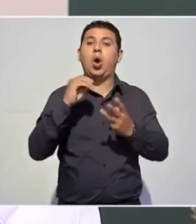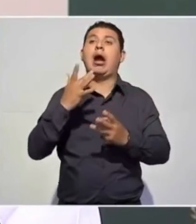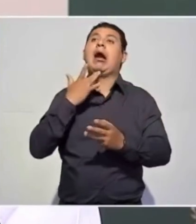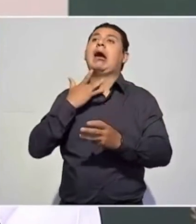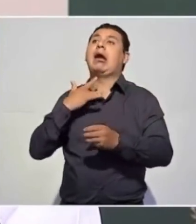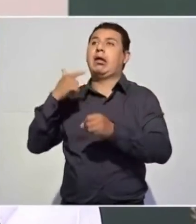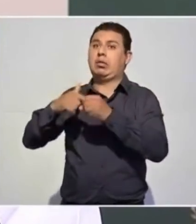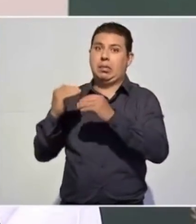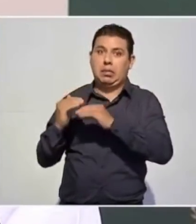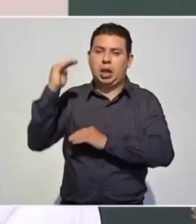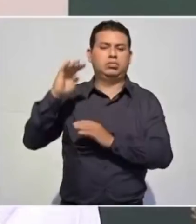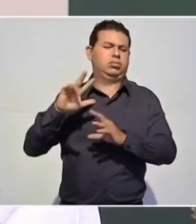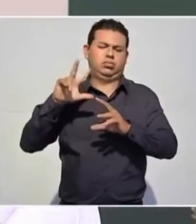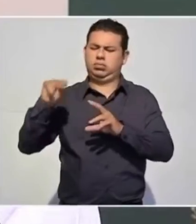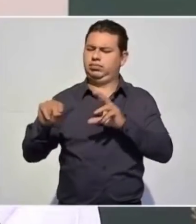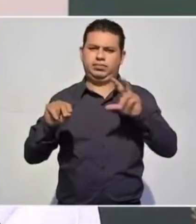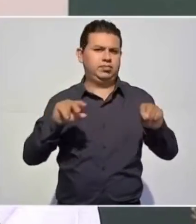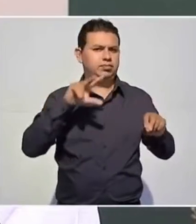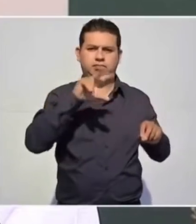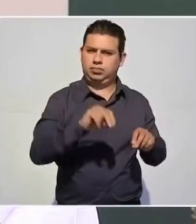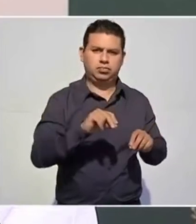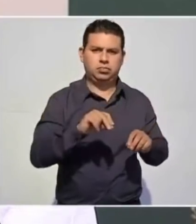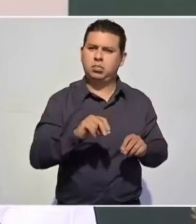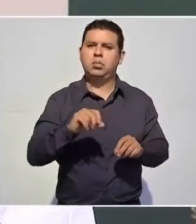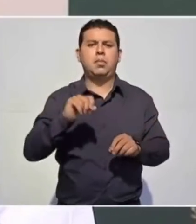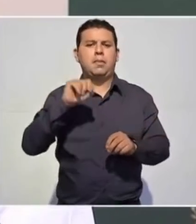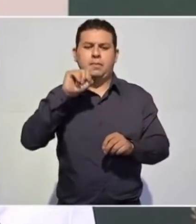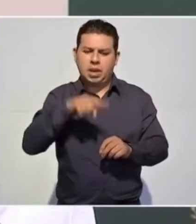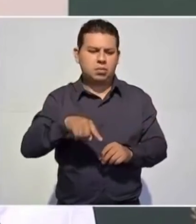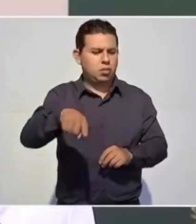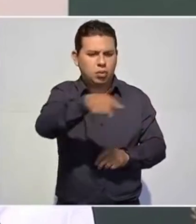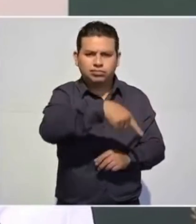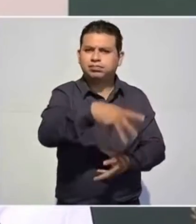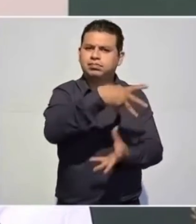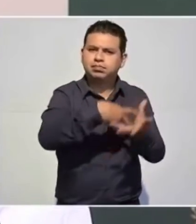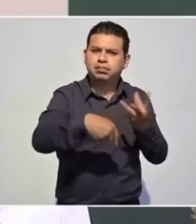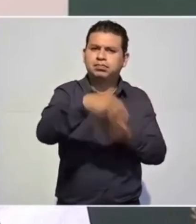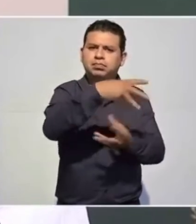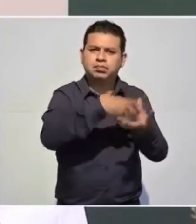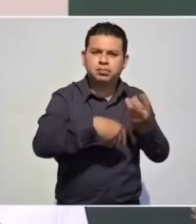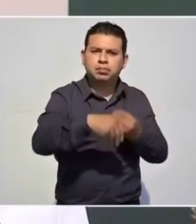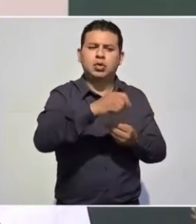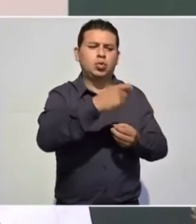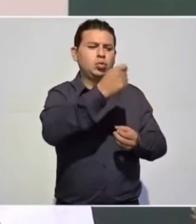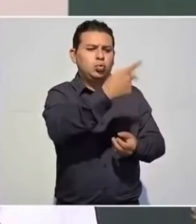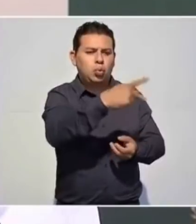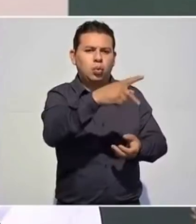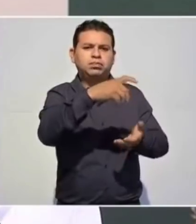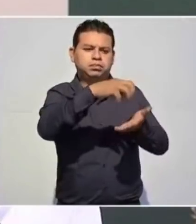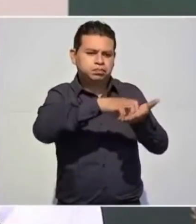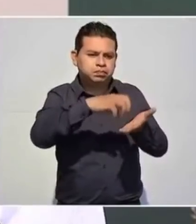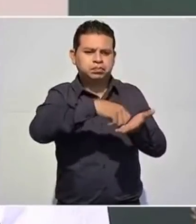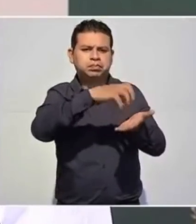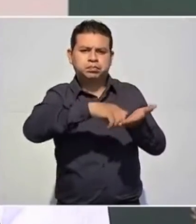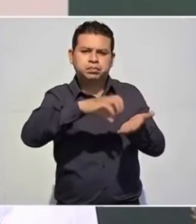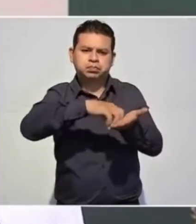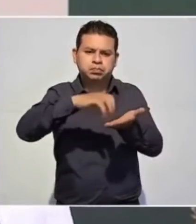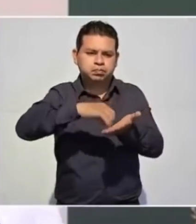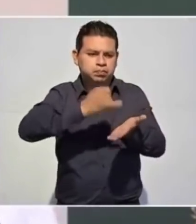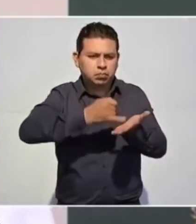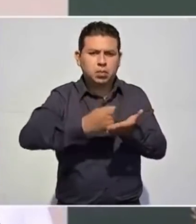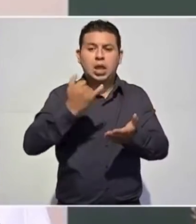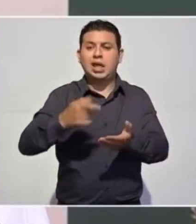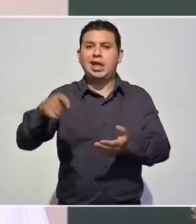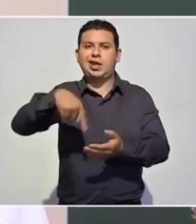Es básicamente lo obtenido por ahorros de la austeridad